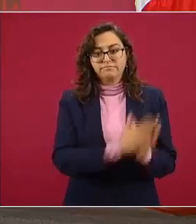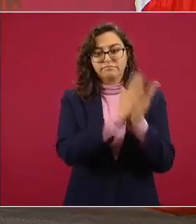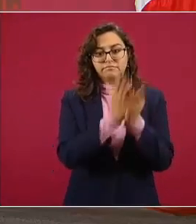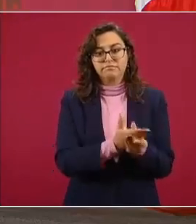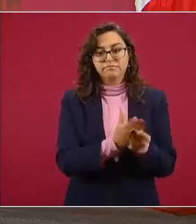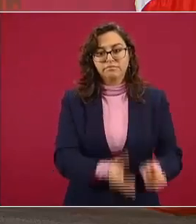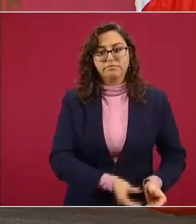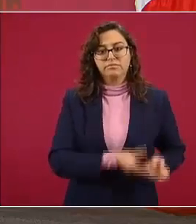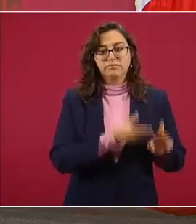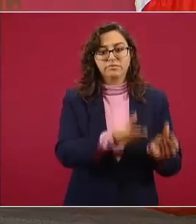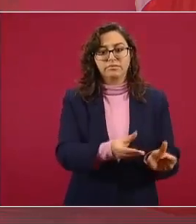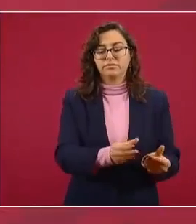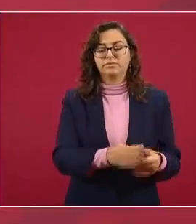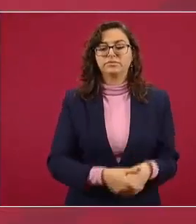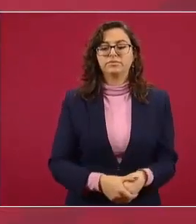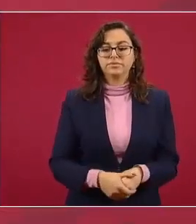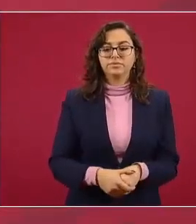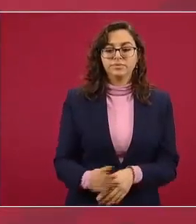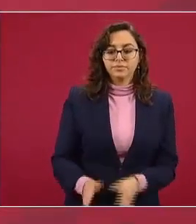El día 2 de noviembre,